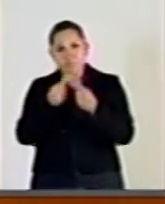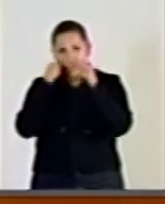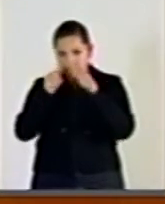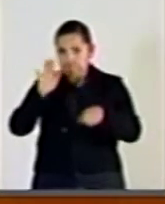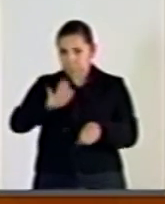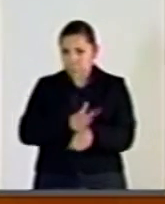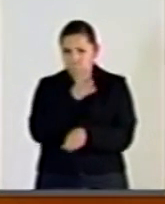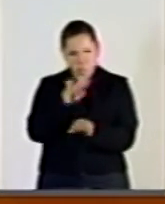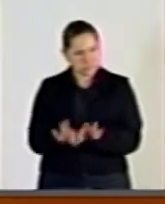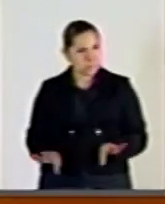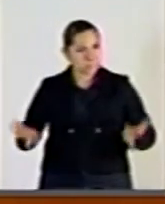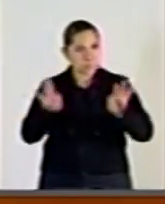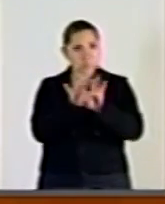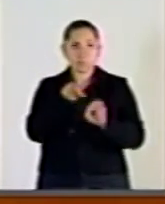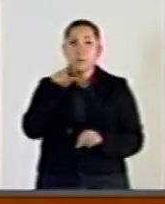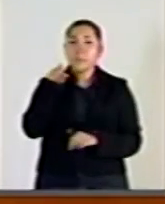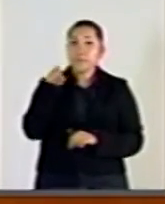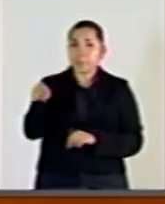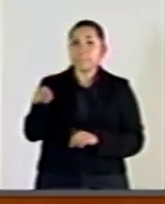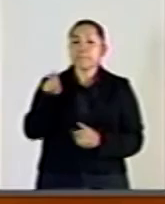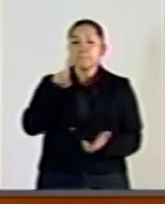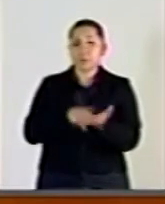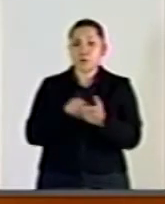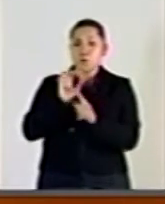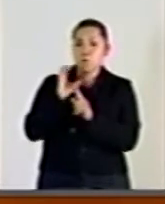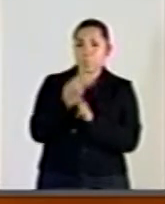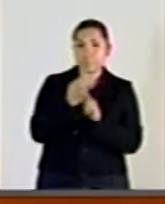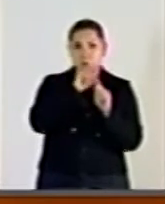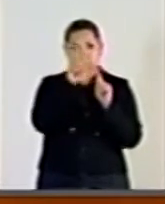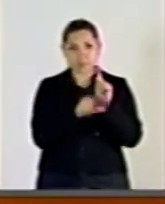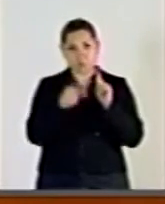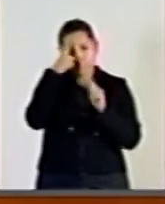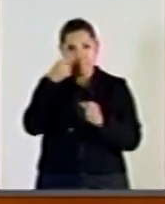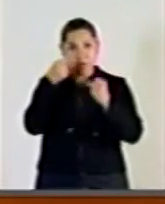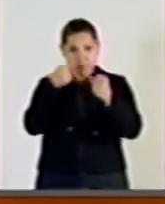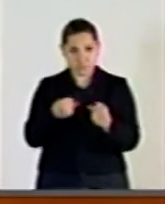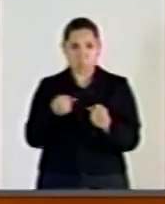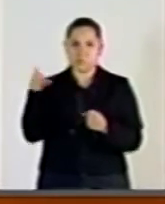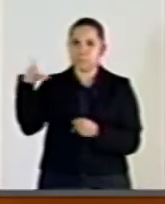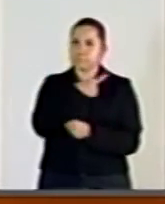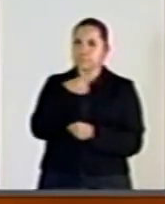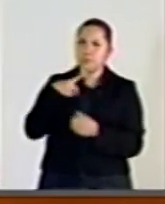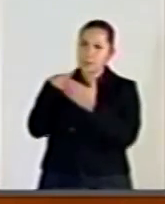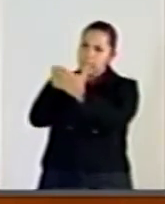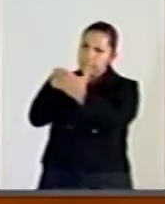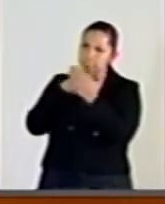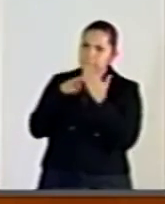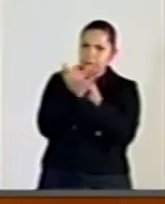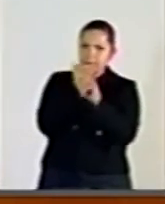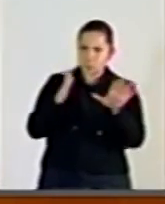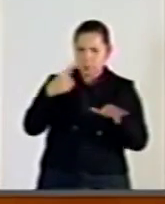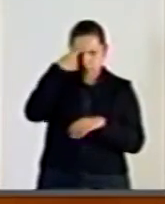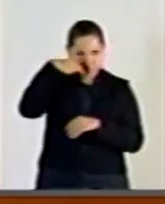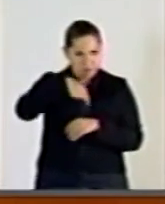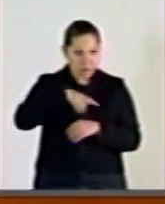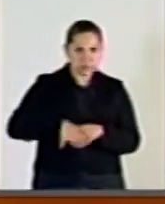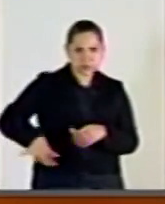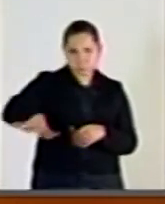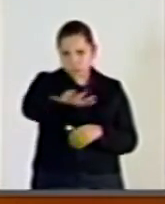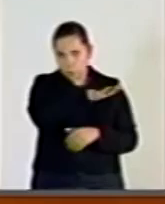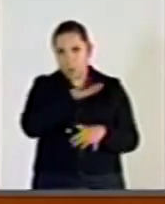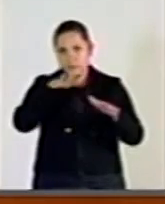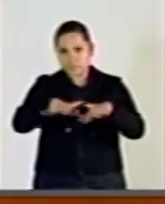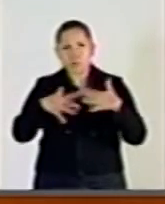el titular de la Comisión Nacional de Seguridad informe a esta Asamblea sobre el número de elementos